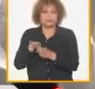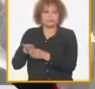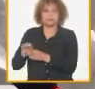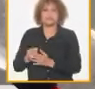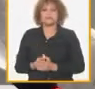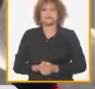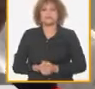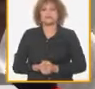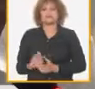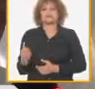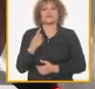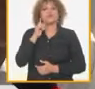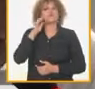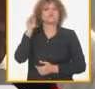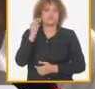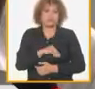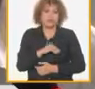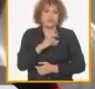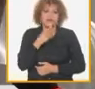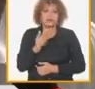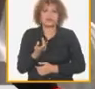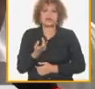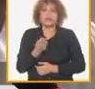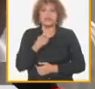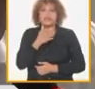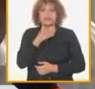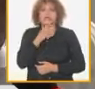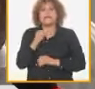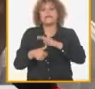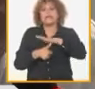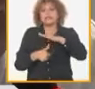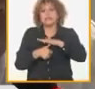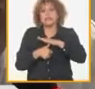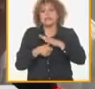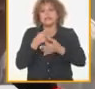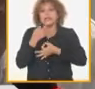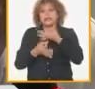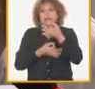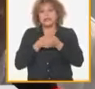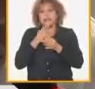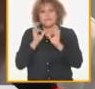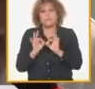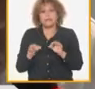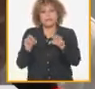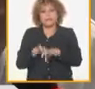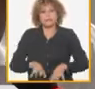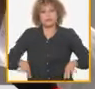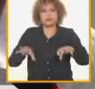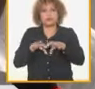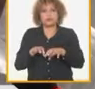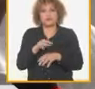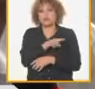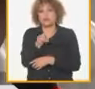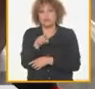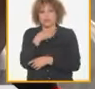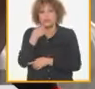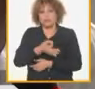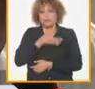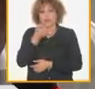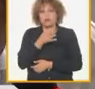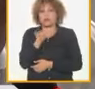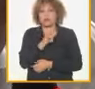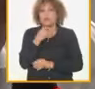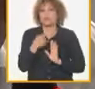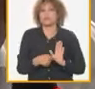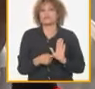los convencidos de la filosofía del presidente porque en las mismas condiciones de que usted ha hablado y lo que nosotros estamos se demuestra todos los